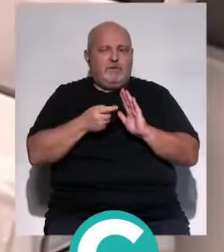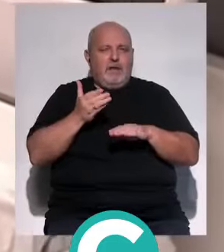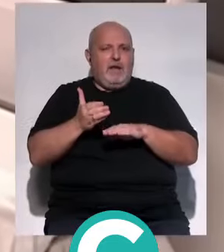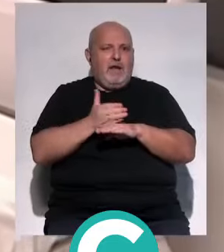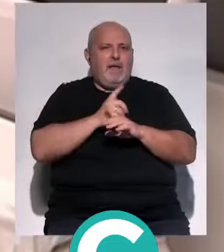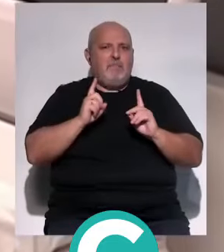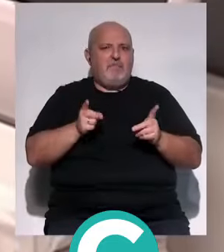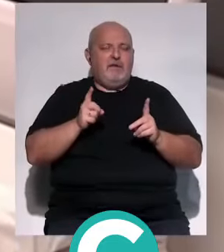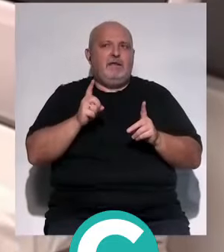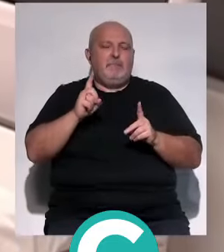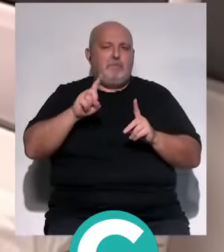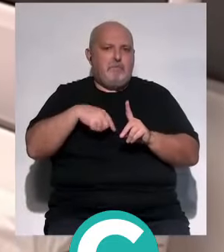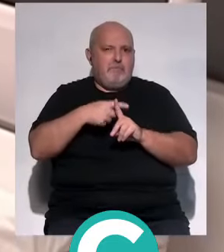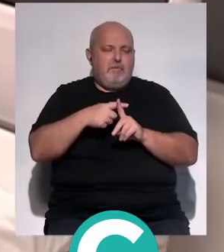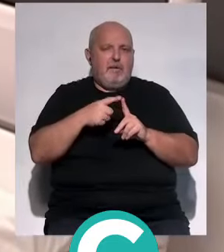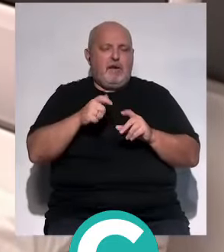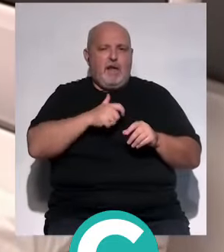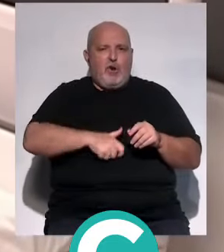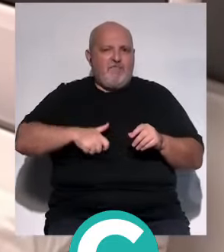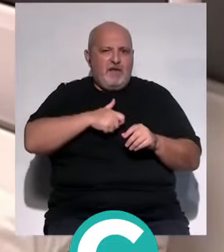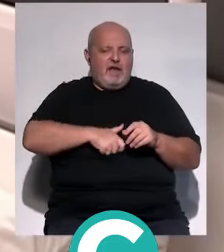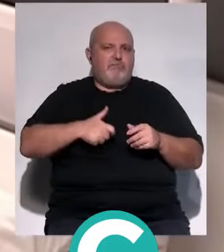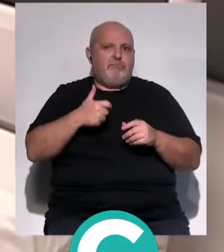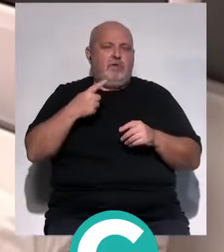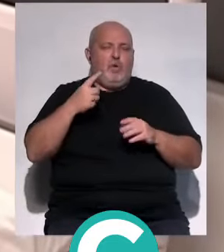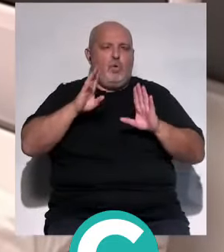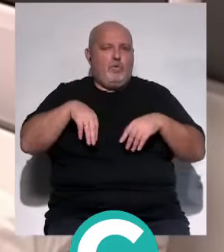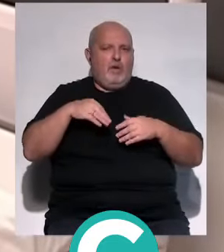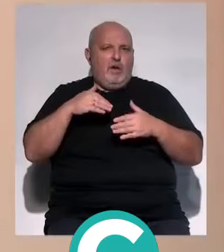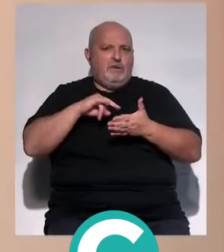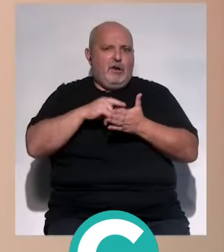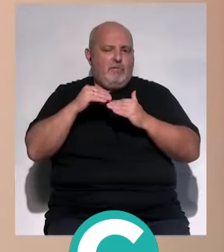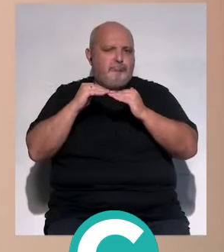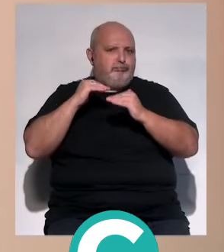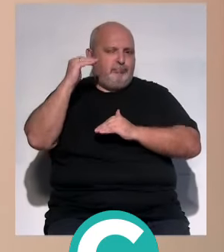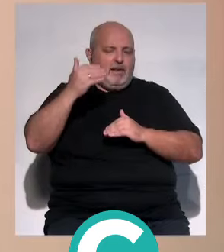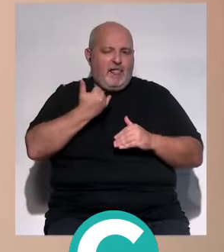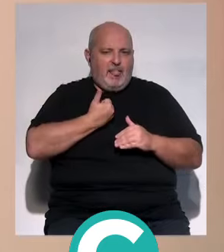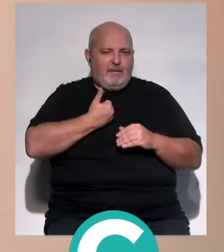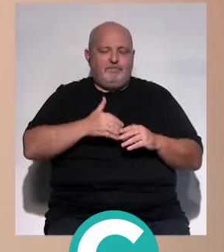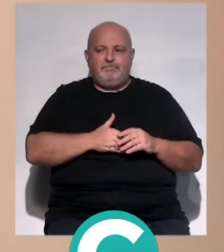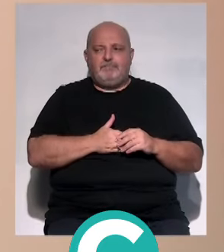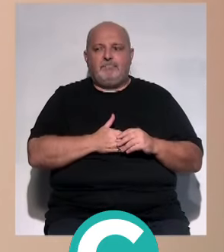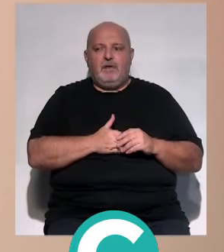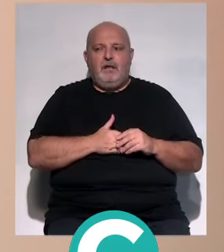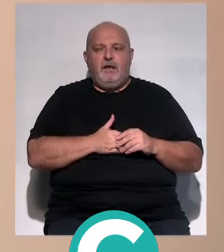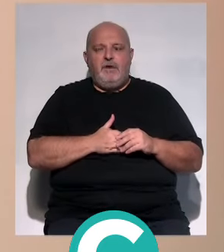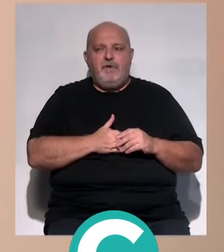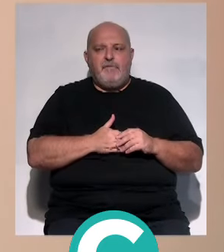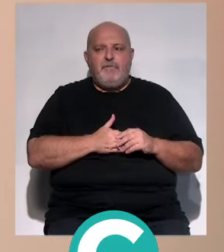preventivos, incluso a nivel ecográfico, disponemos de la última generación en ecografía. Estamos hablando,